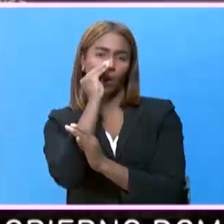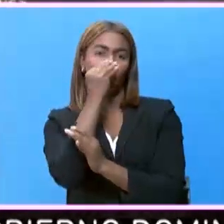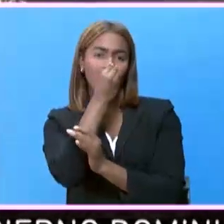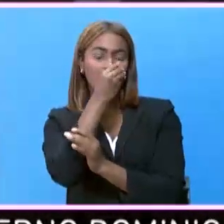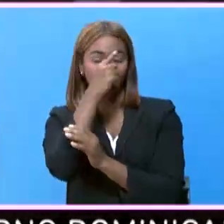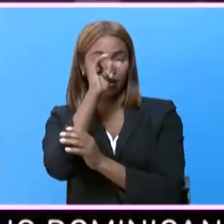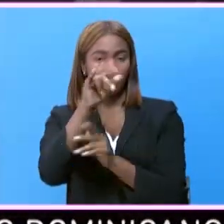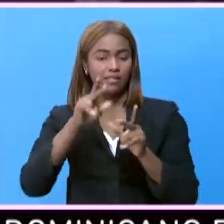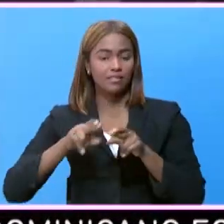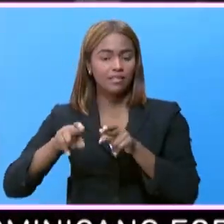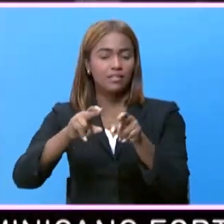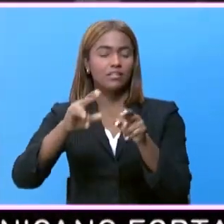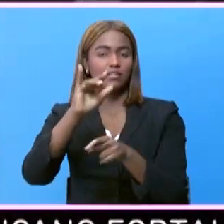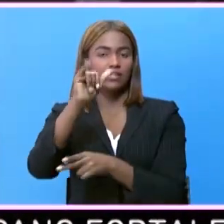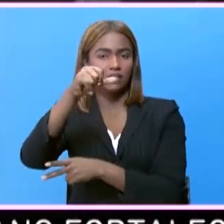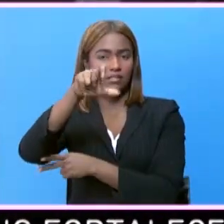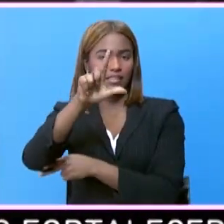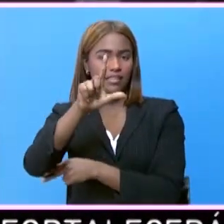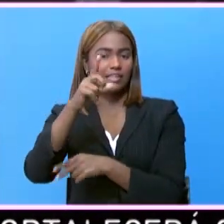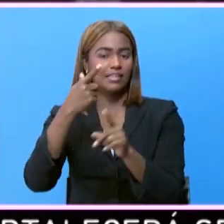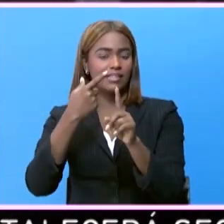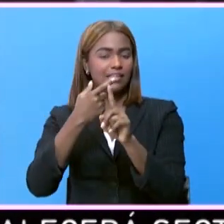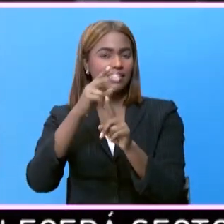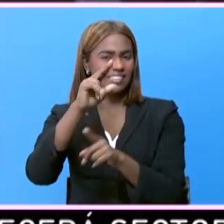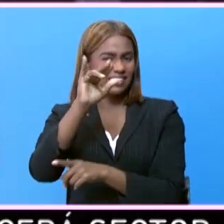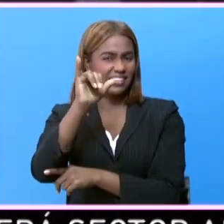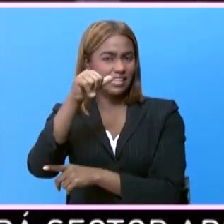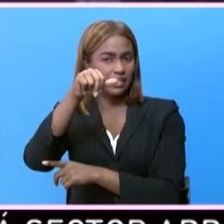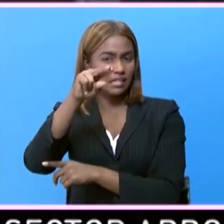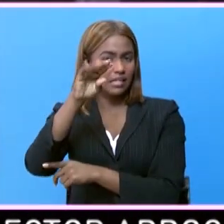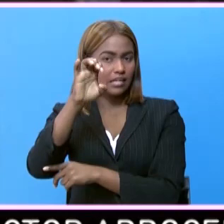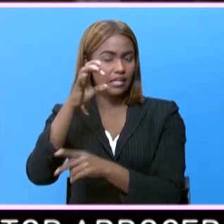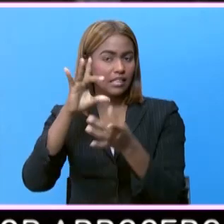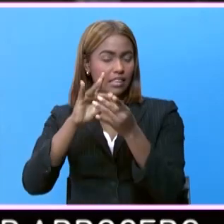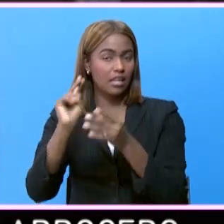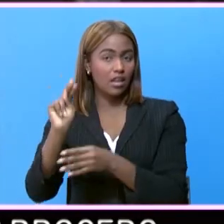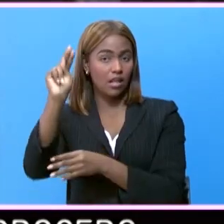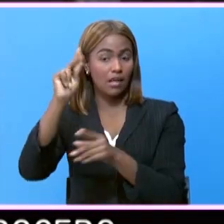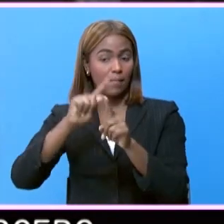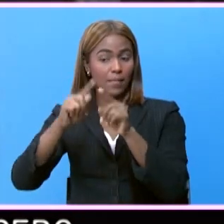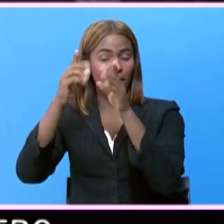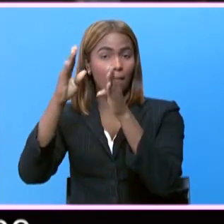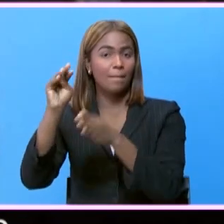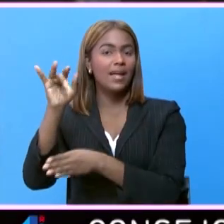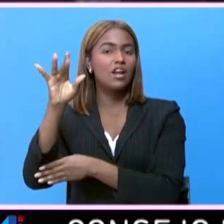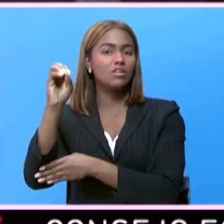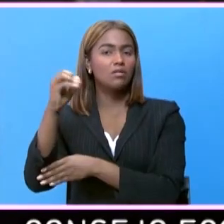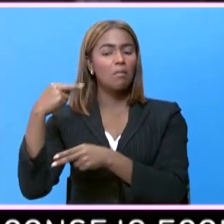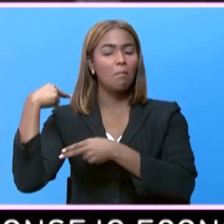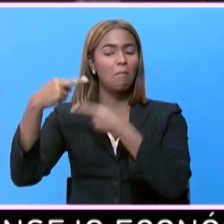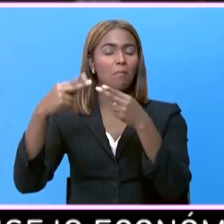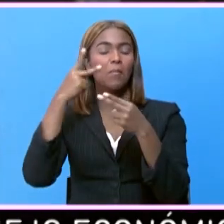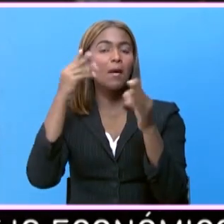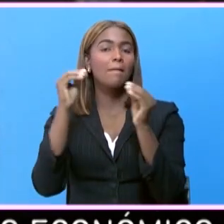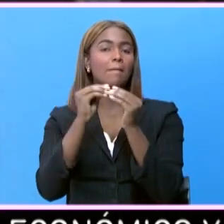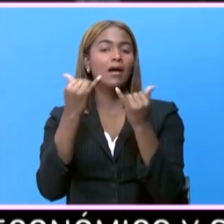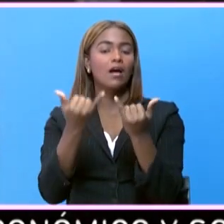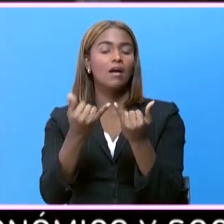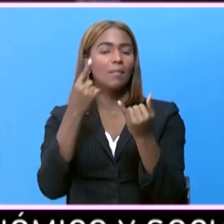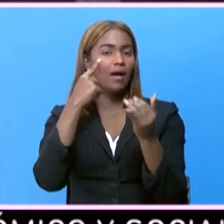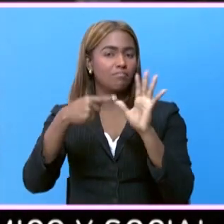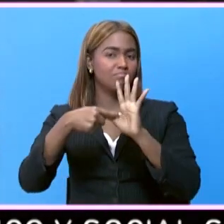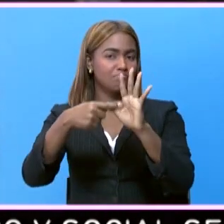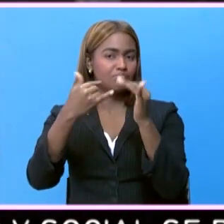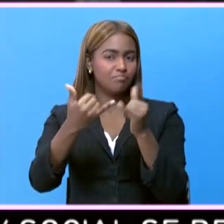allá, por el río Yaque del Norte, pero fue nuestro compañero Marcos Nibar que preparó una historia más temprano, la cual